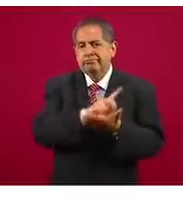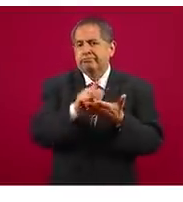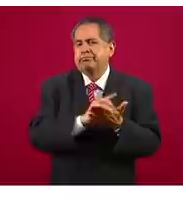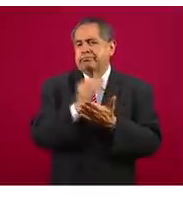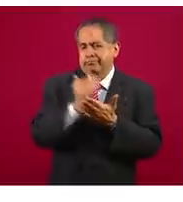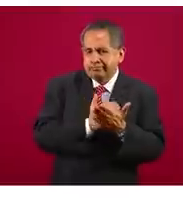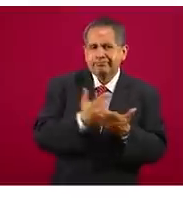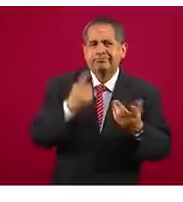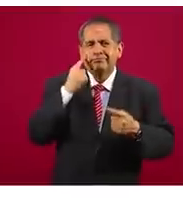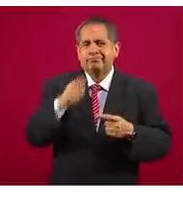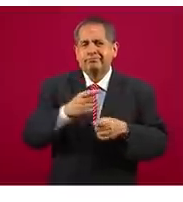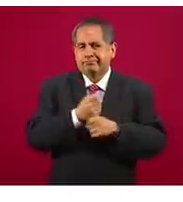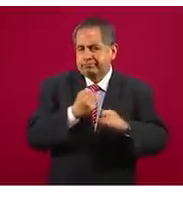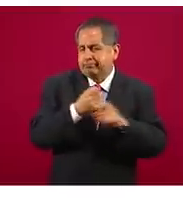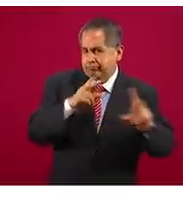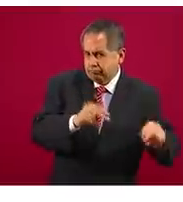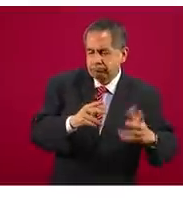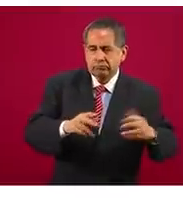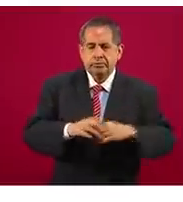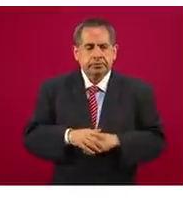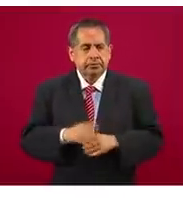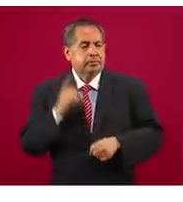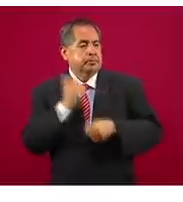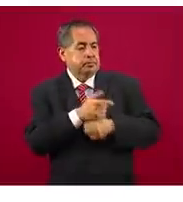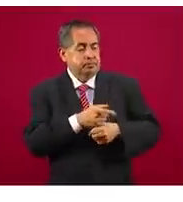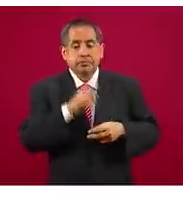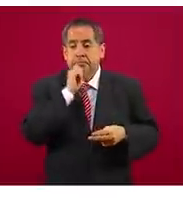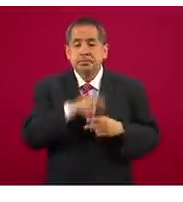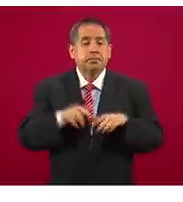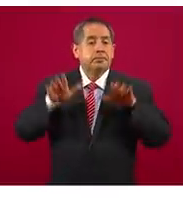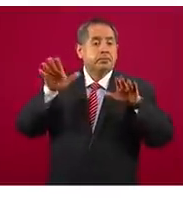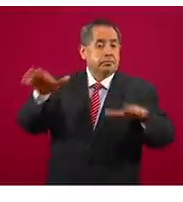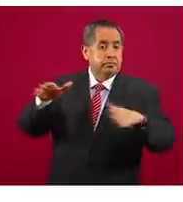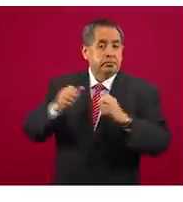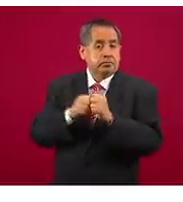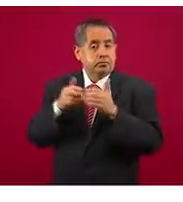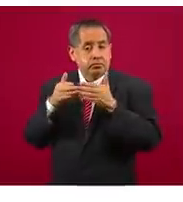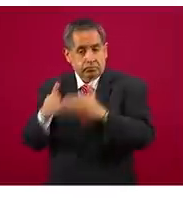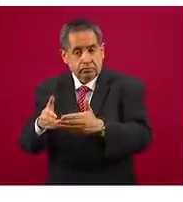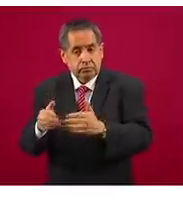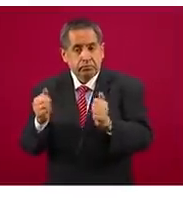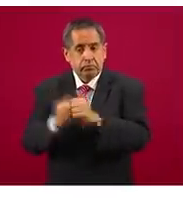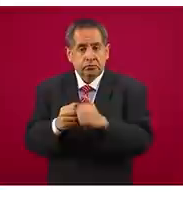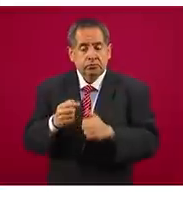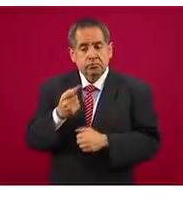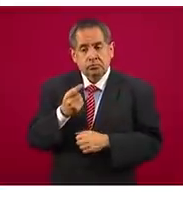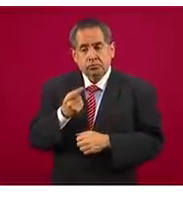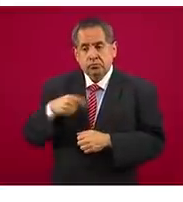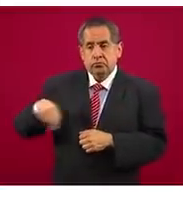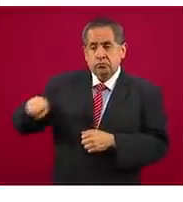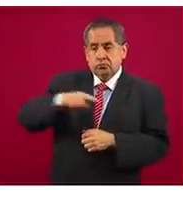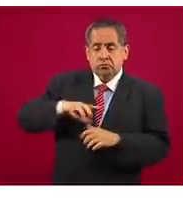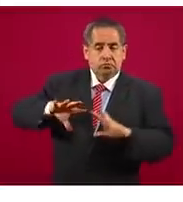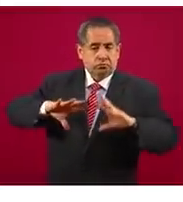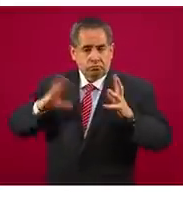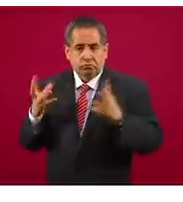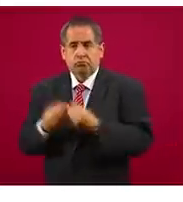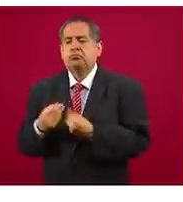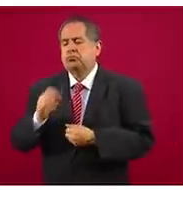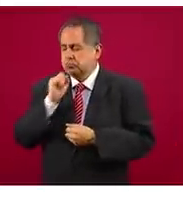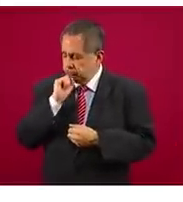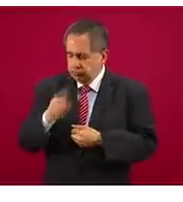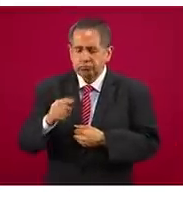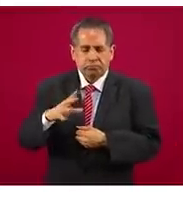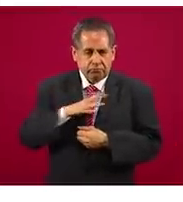armamento. Operaciones de intercepción aérea y marítima por parte de las fuerzas, evitar también